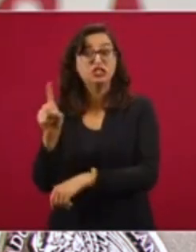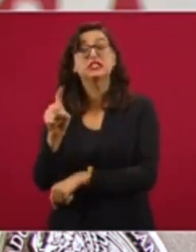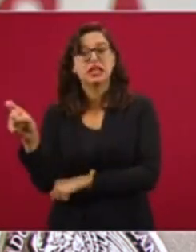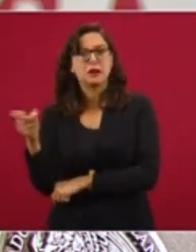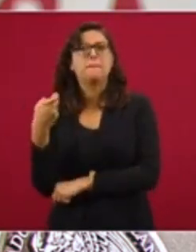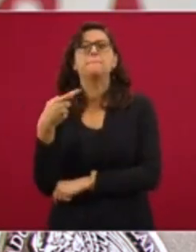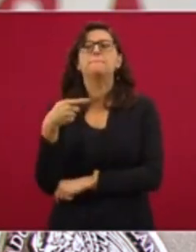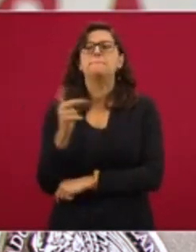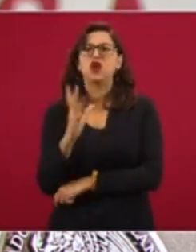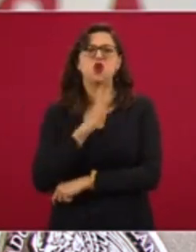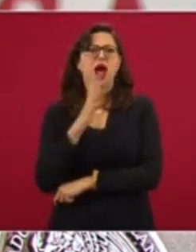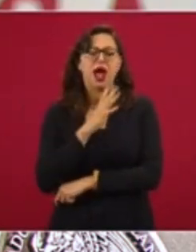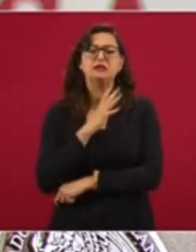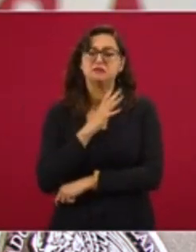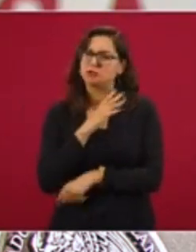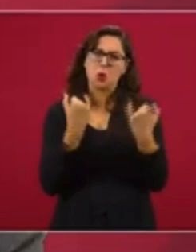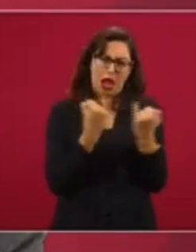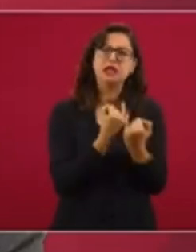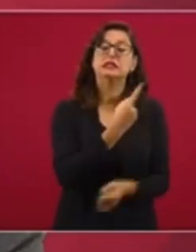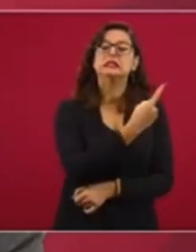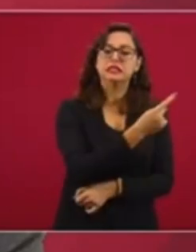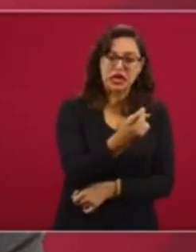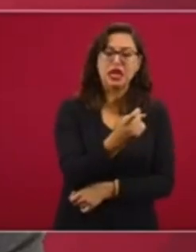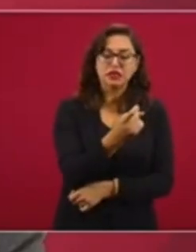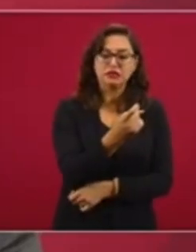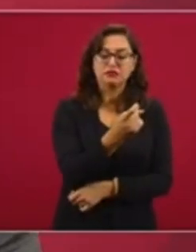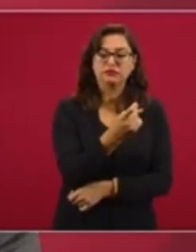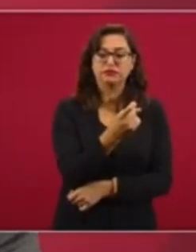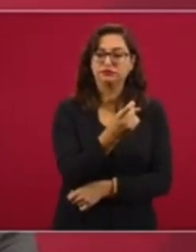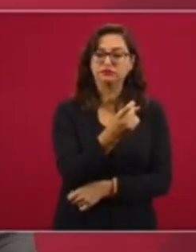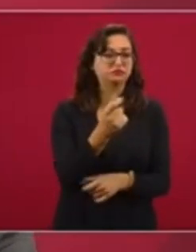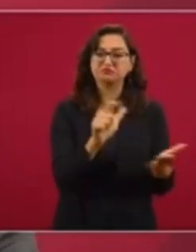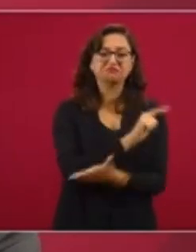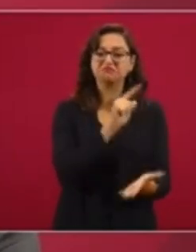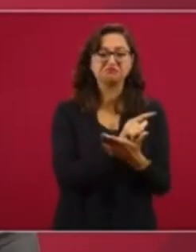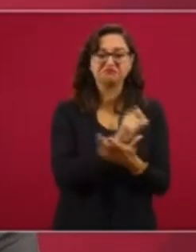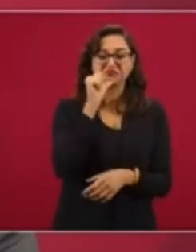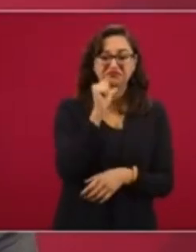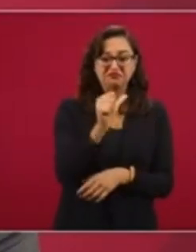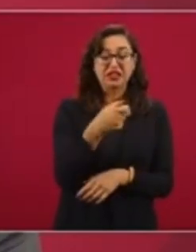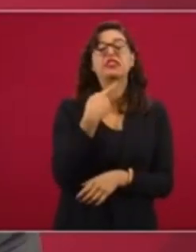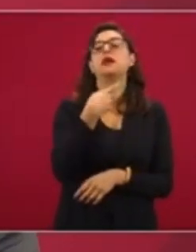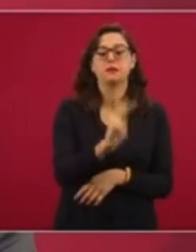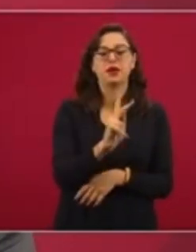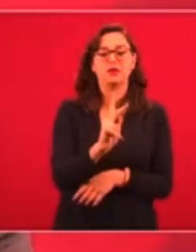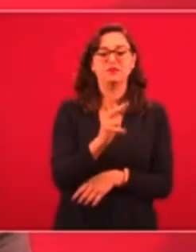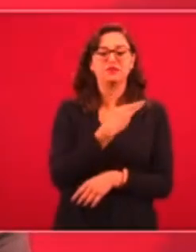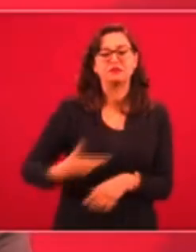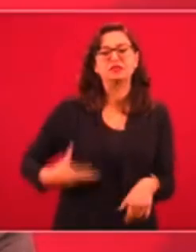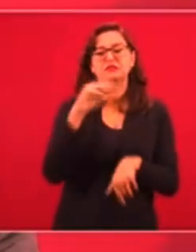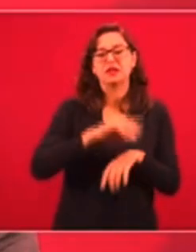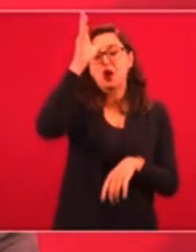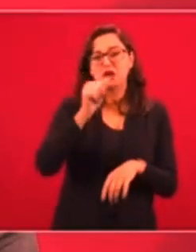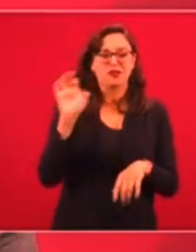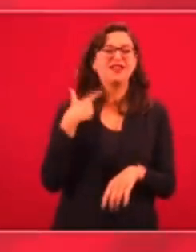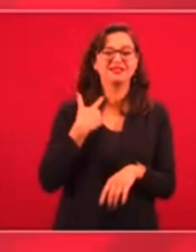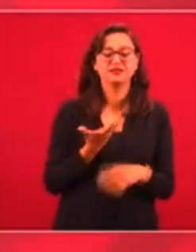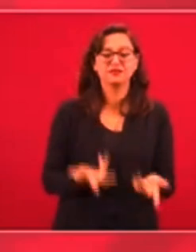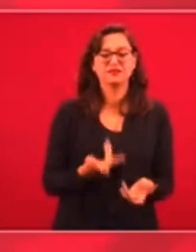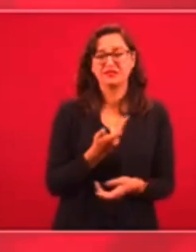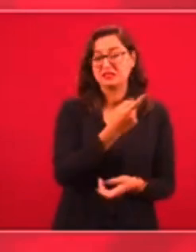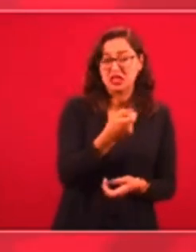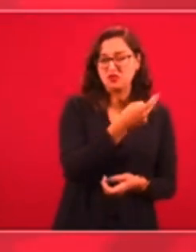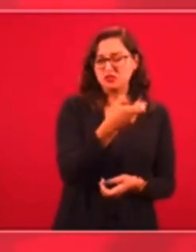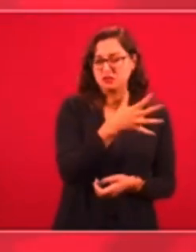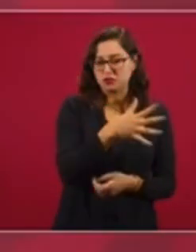otro tanto, igual, no creados por ley, pero creados por acuerdos del Ejecutivo. Estamos hablando como de 200 o un poco